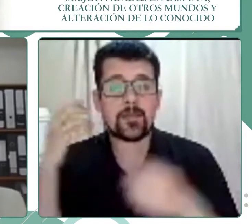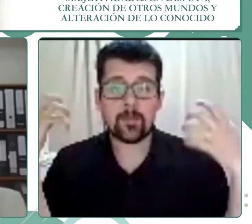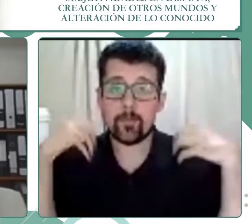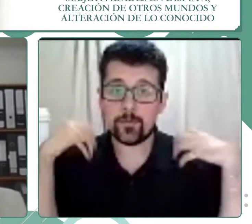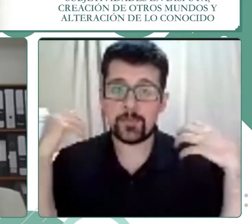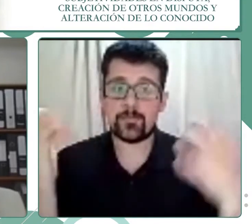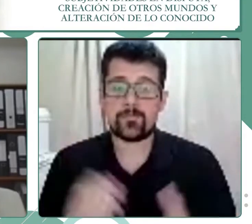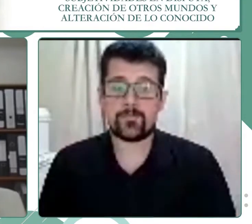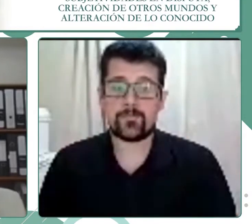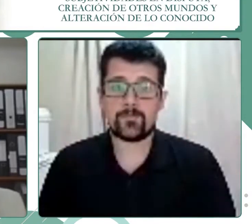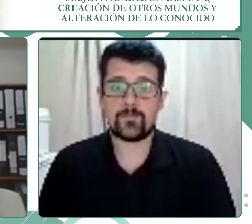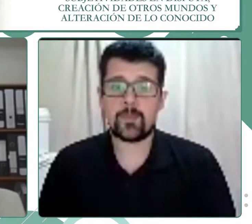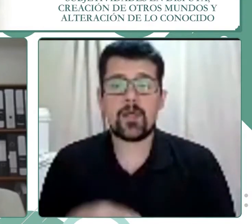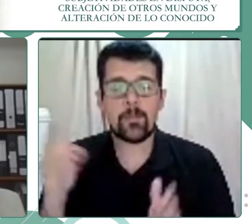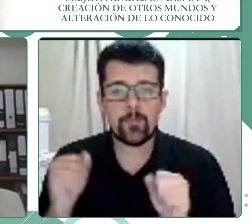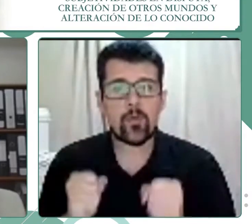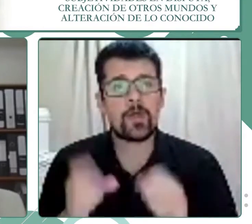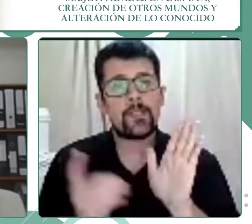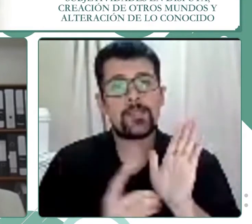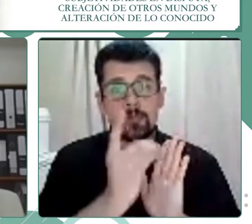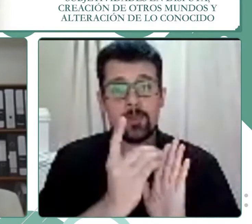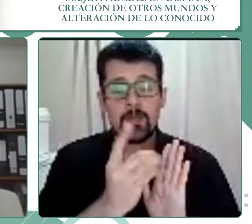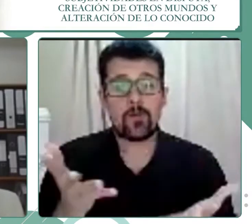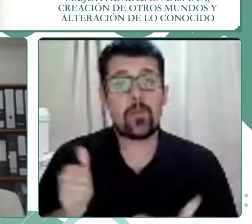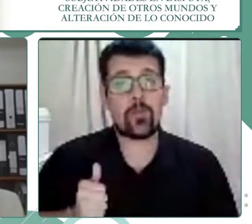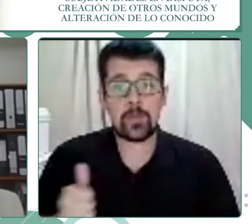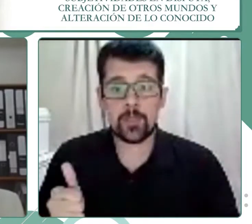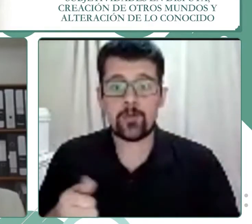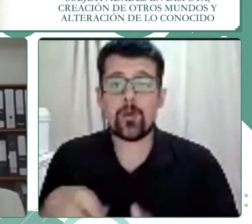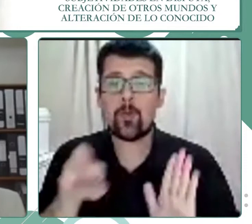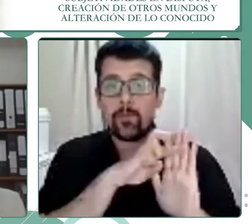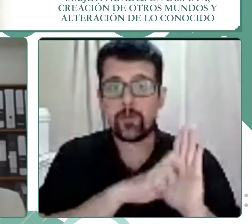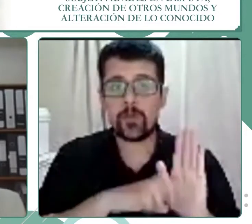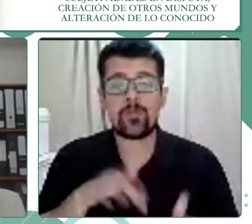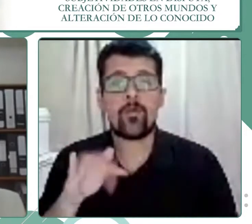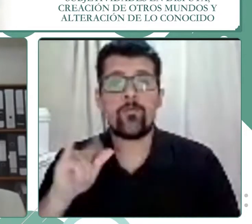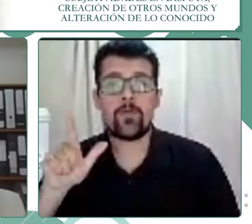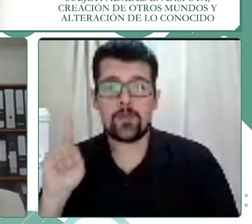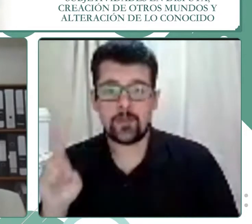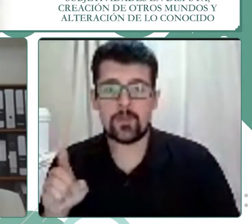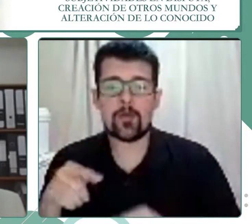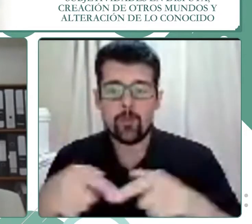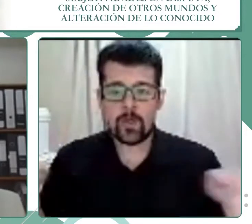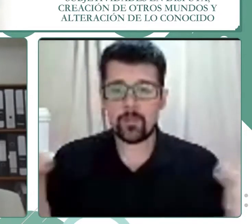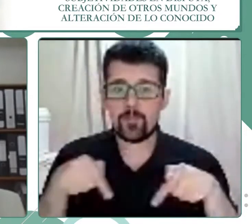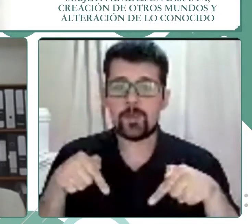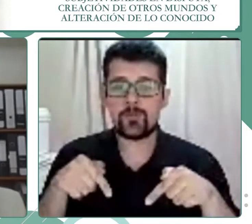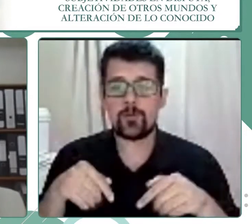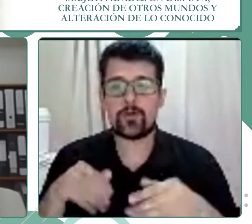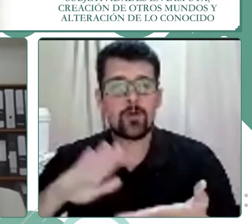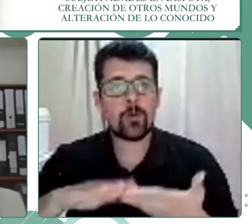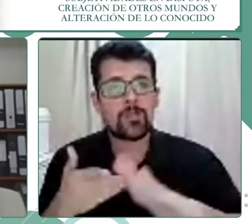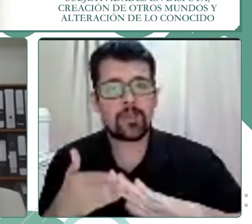de desarrollar como directora un proyecto FIC denominado Espacios Comunitarios Familiar,